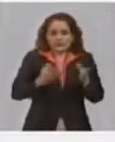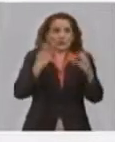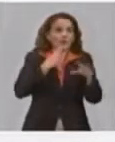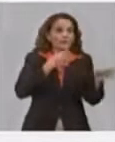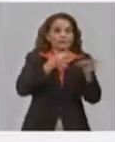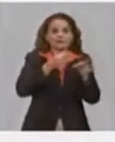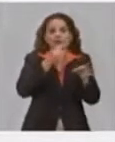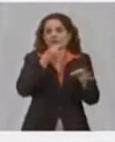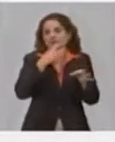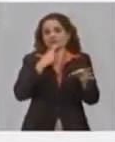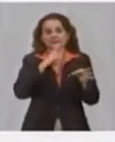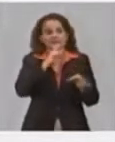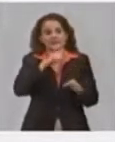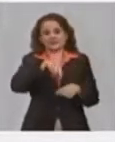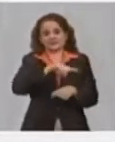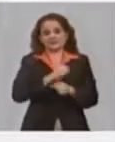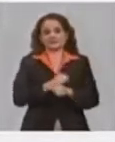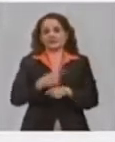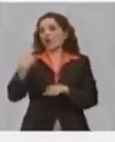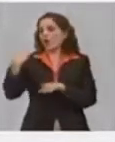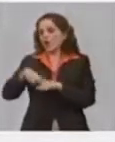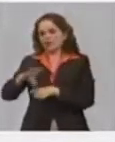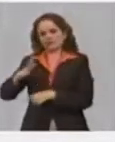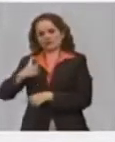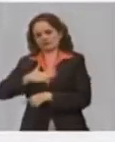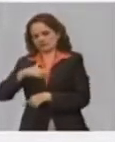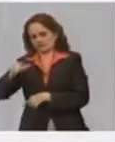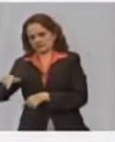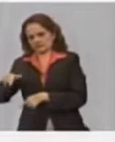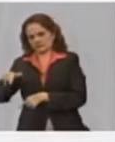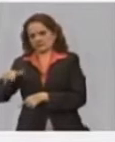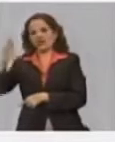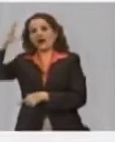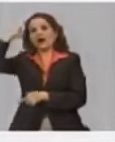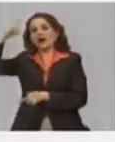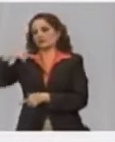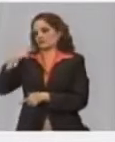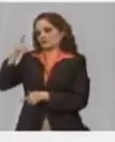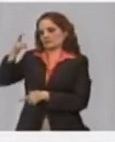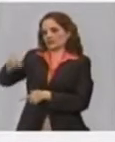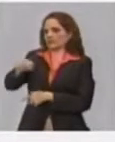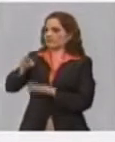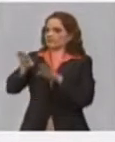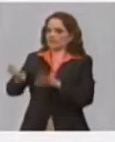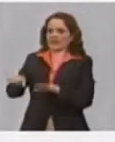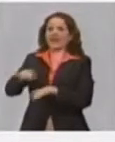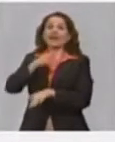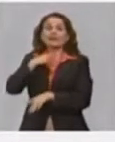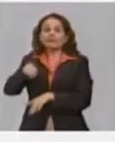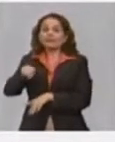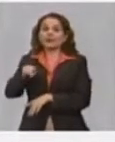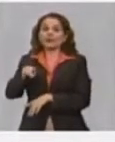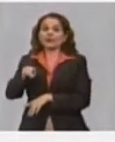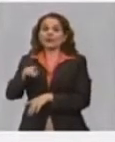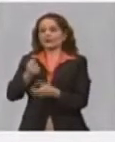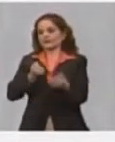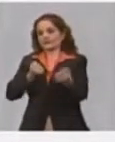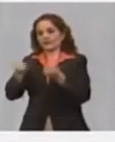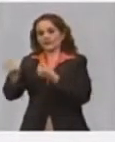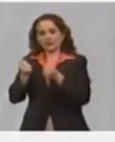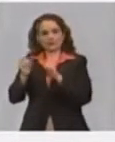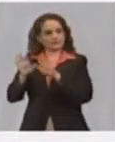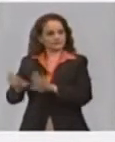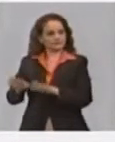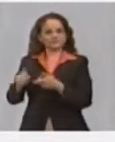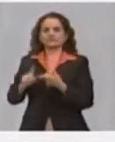que sí se determinó centralmente por el gobierno paralizar, como aquellas referidas al tema del transporte,